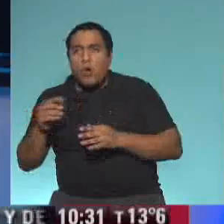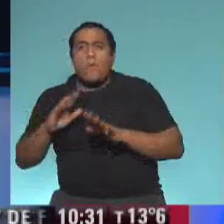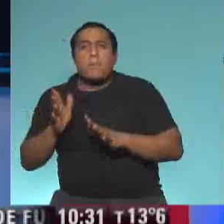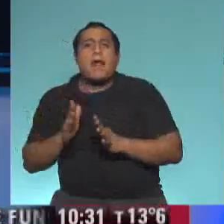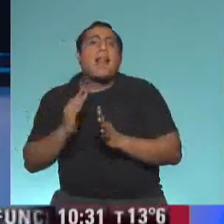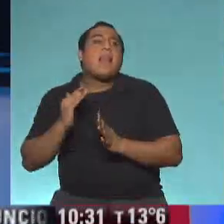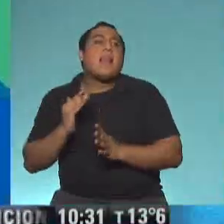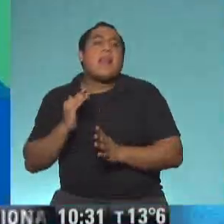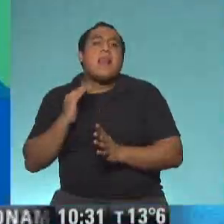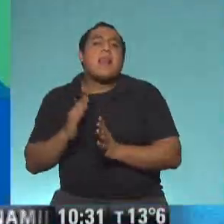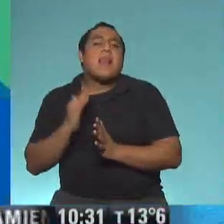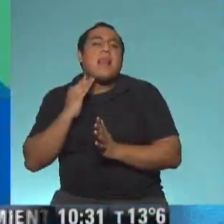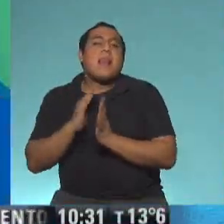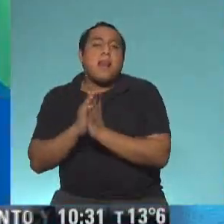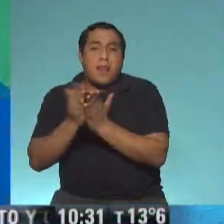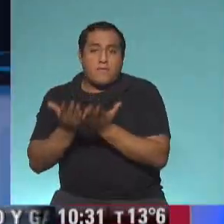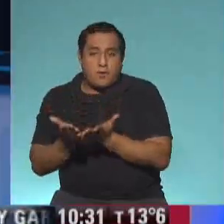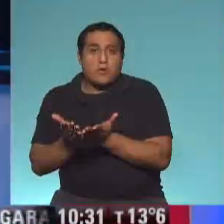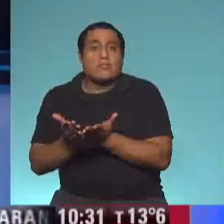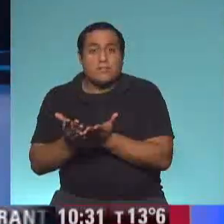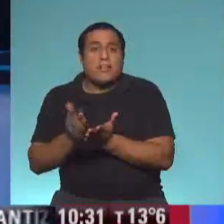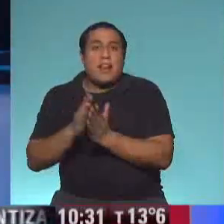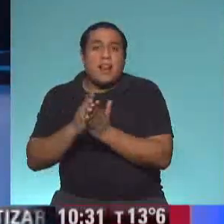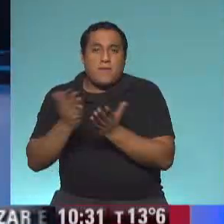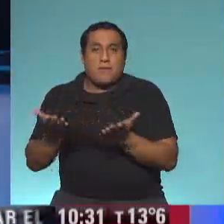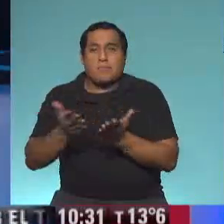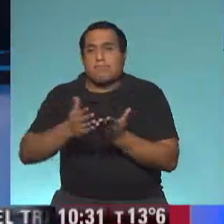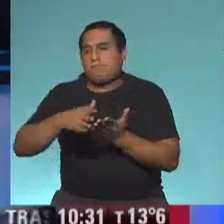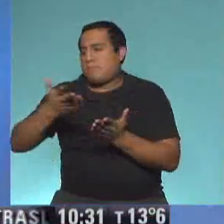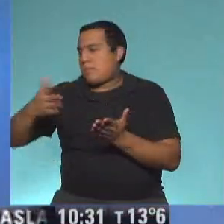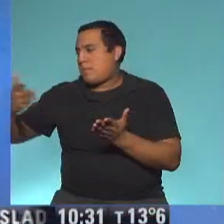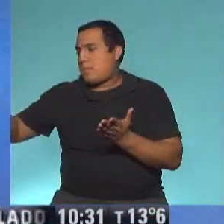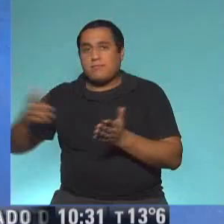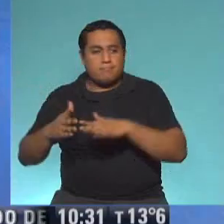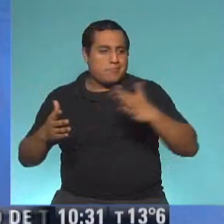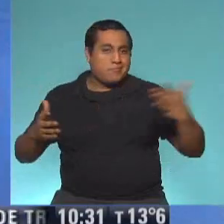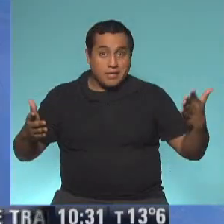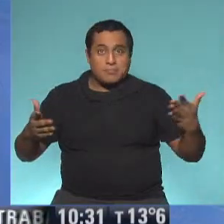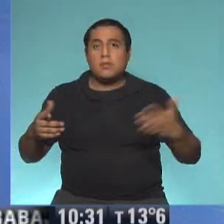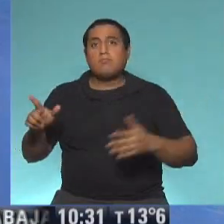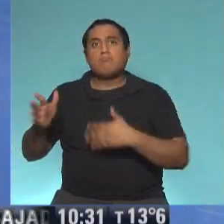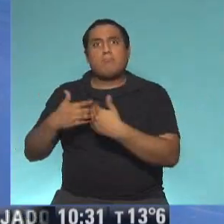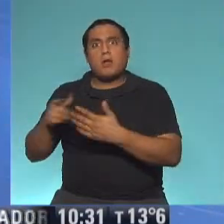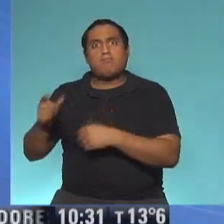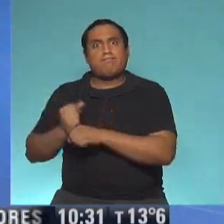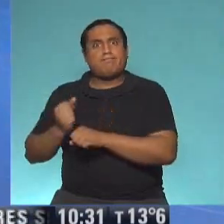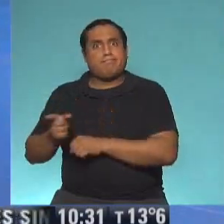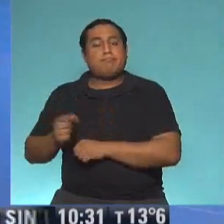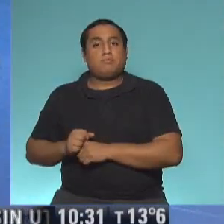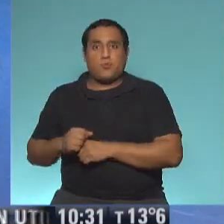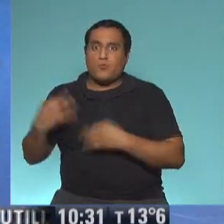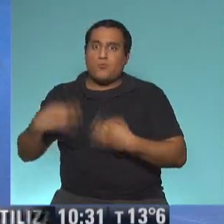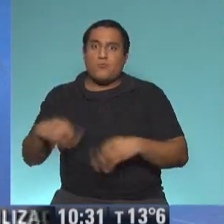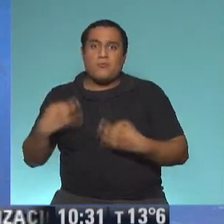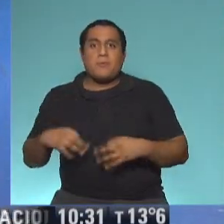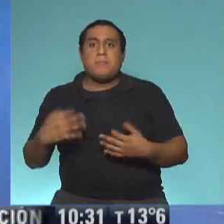despliegan pop-up. Muy bien, el pop-up que vos abrís y se va desplegando todo con sus propias manos. Muy recomendable para